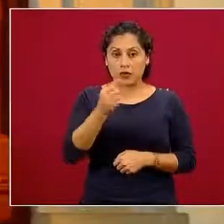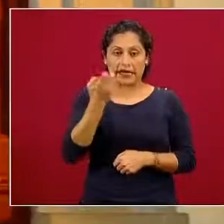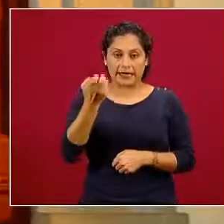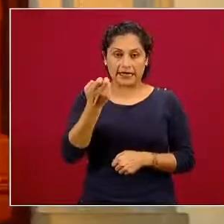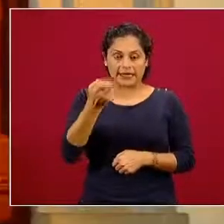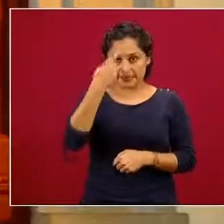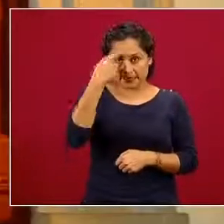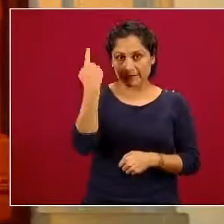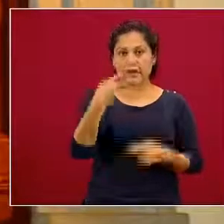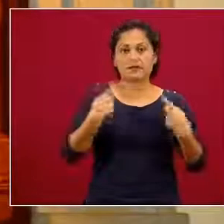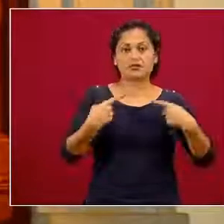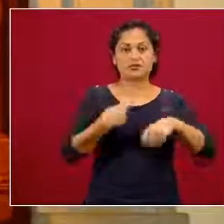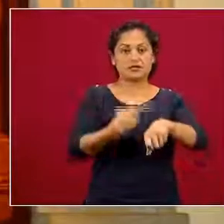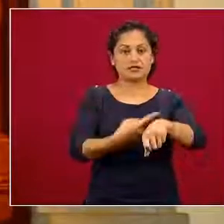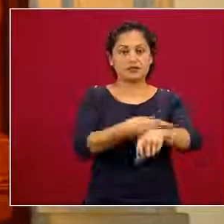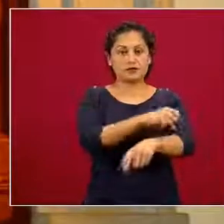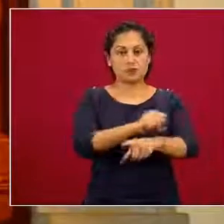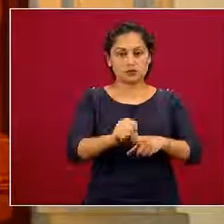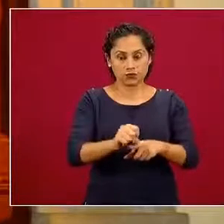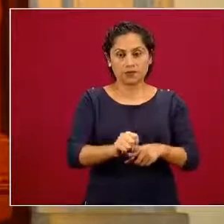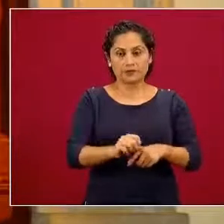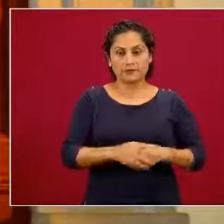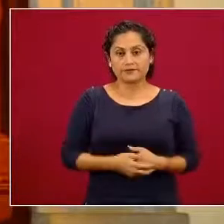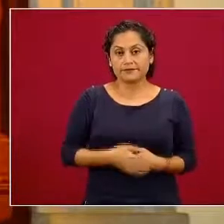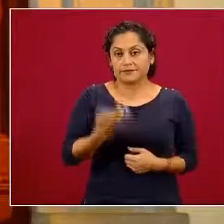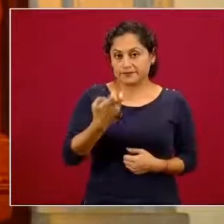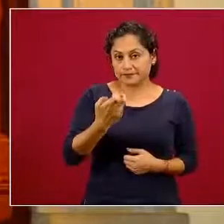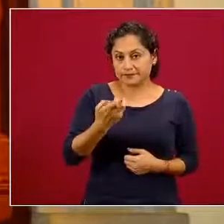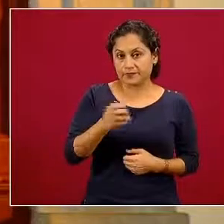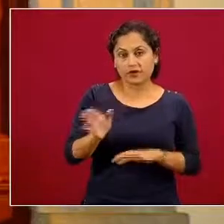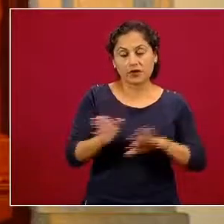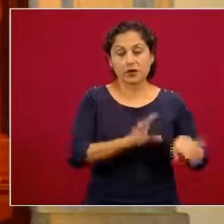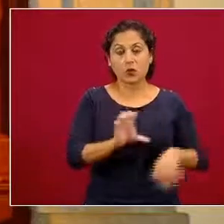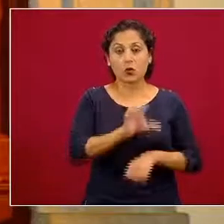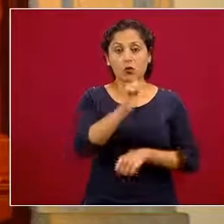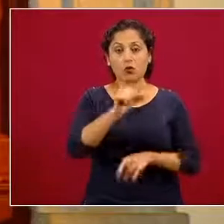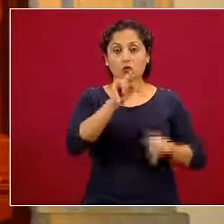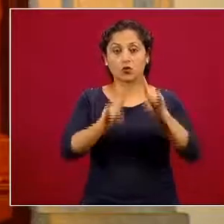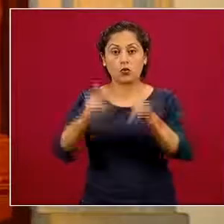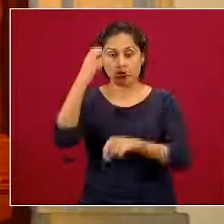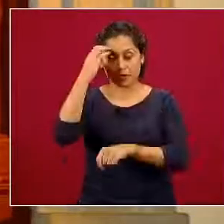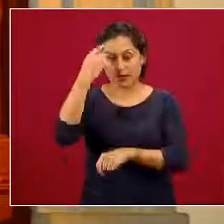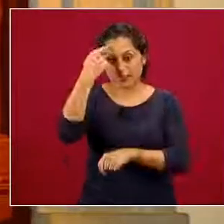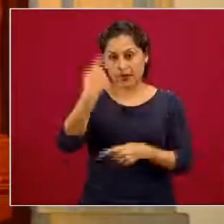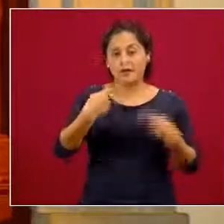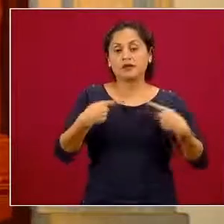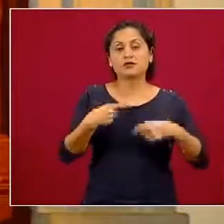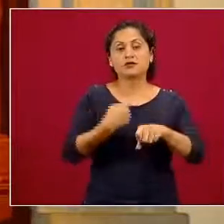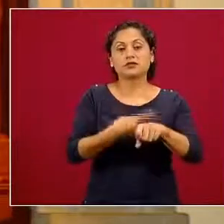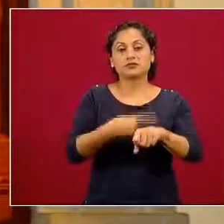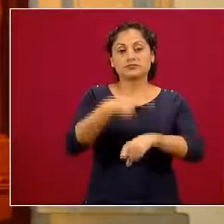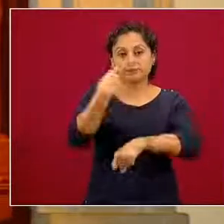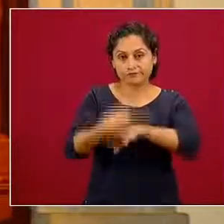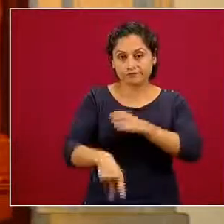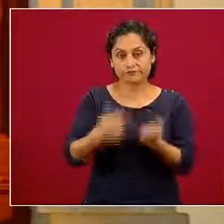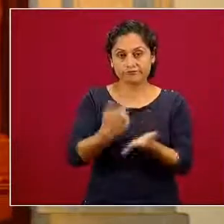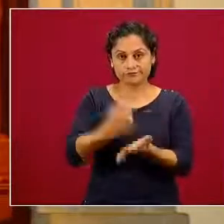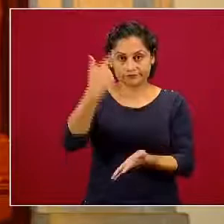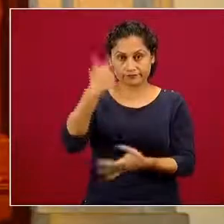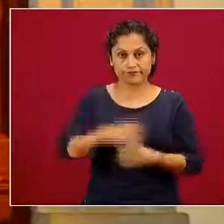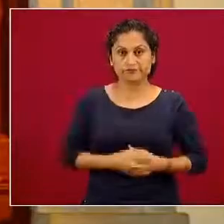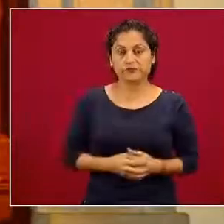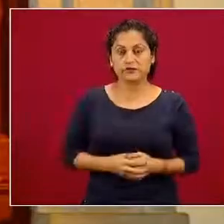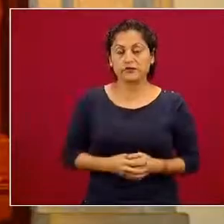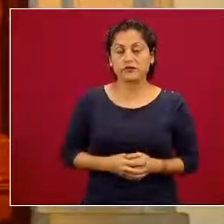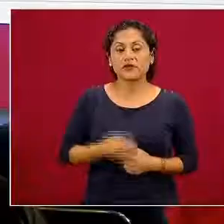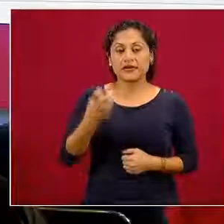general, que igual son requeridas para los pacientes graves y con signos de alarma. Veamos ahora la ocupación de